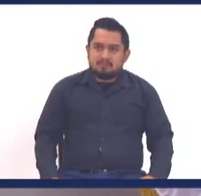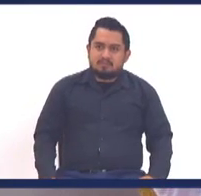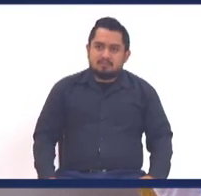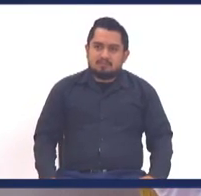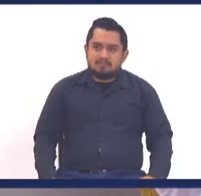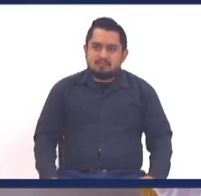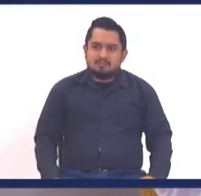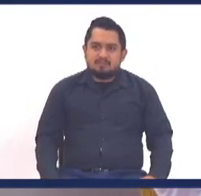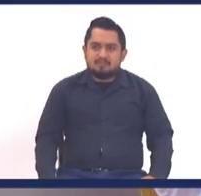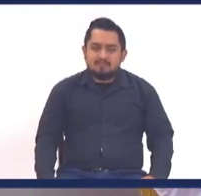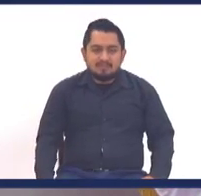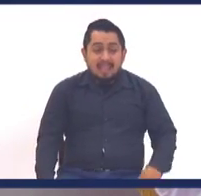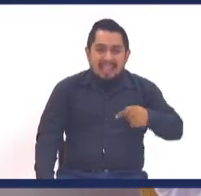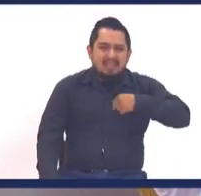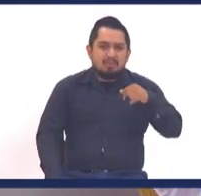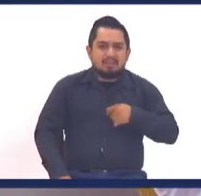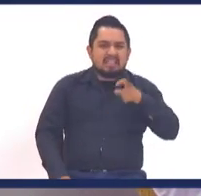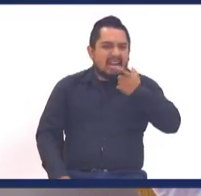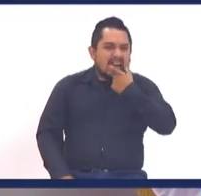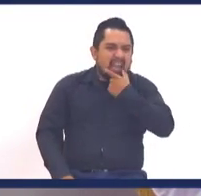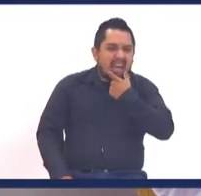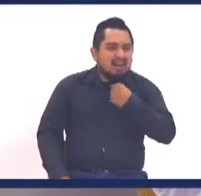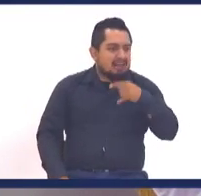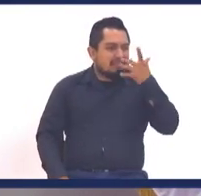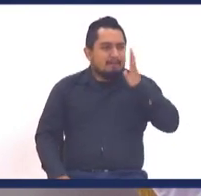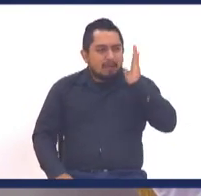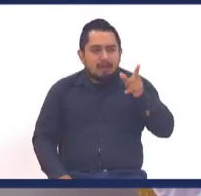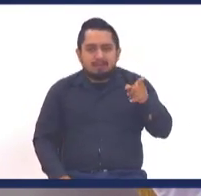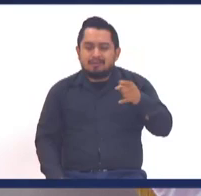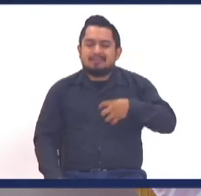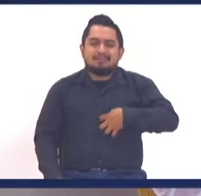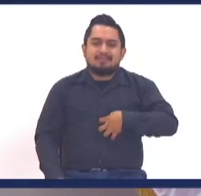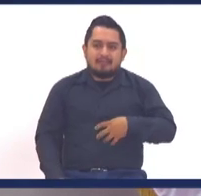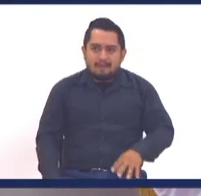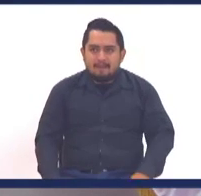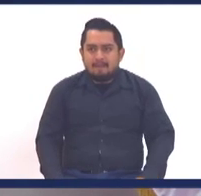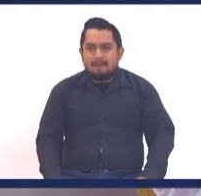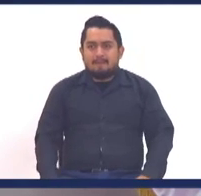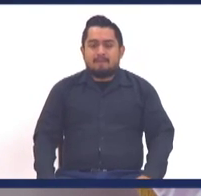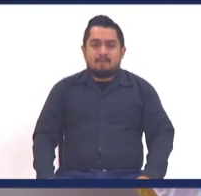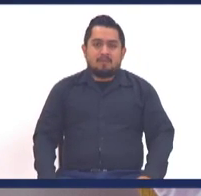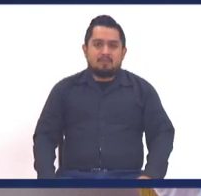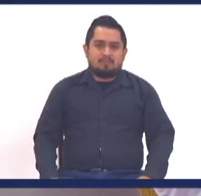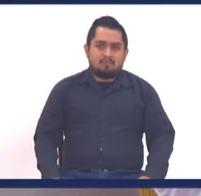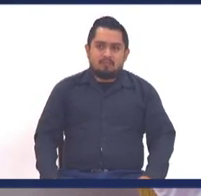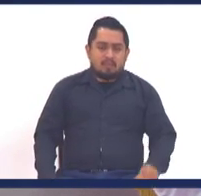aquel que va a desquedad, vienen caminando para abajo, de traje,